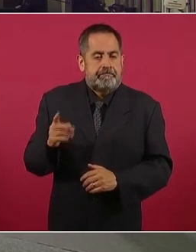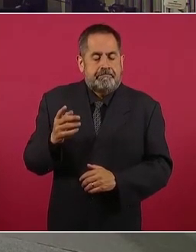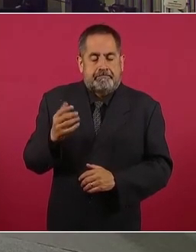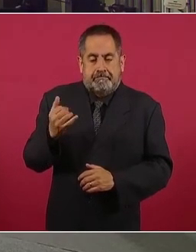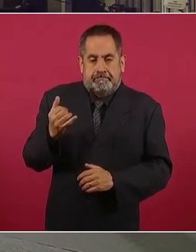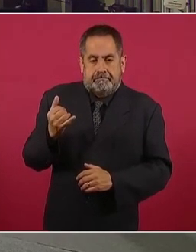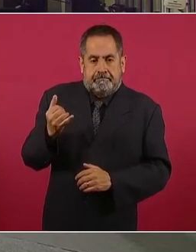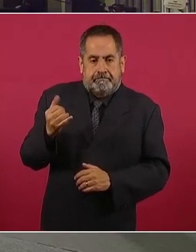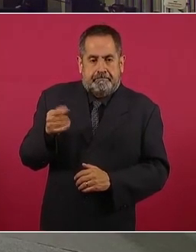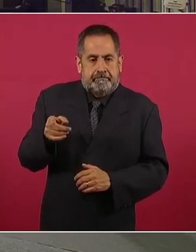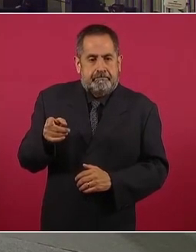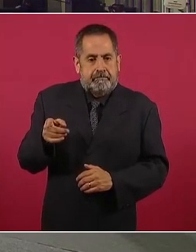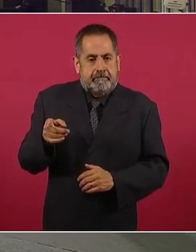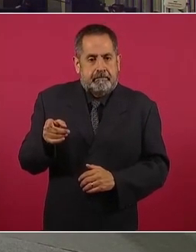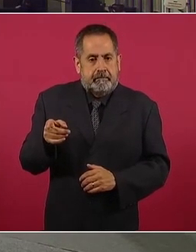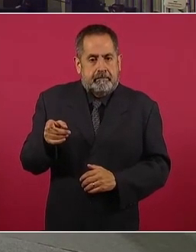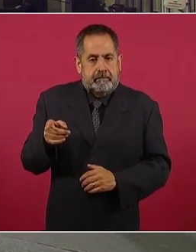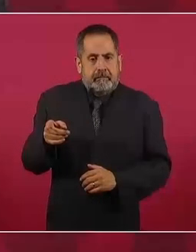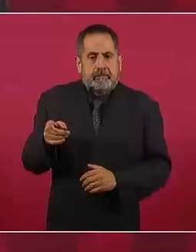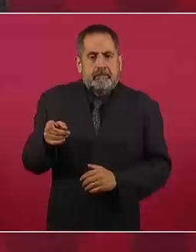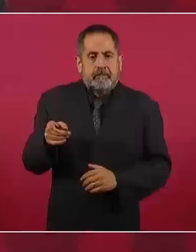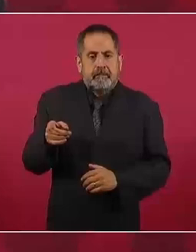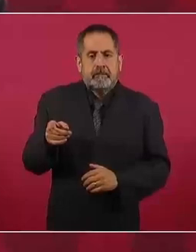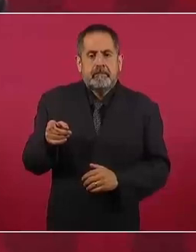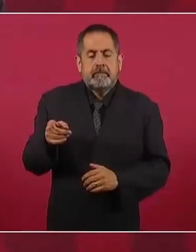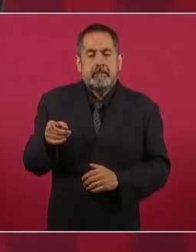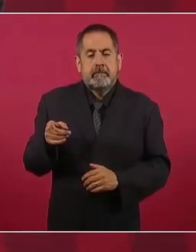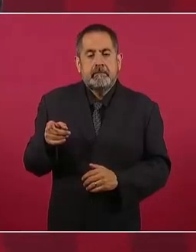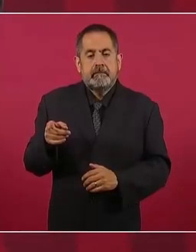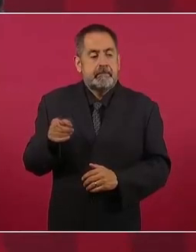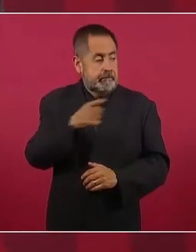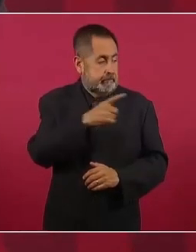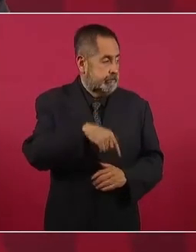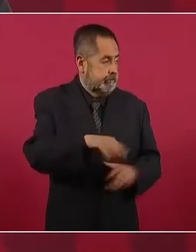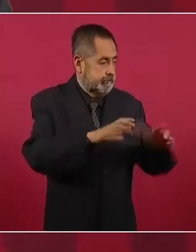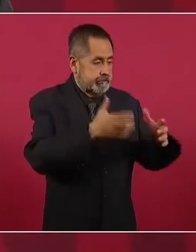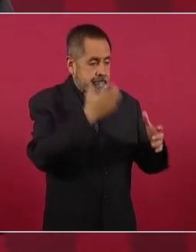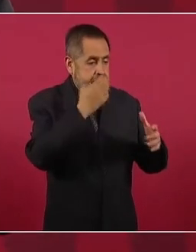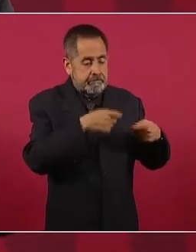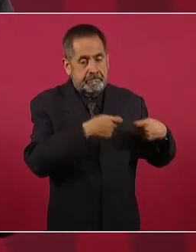Y los conservadores